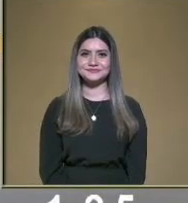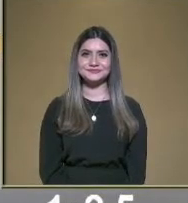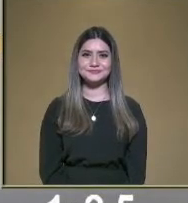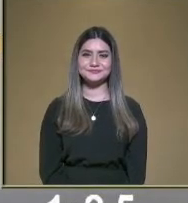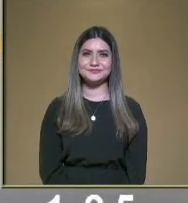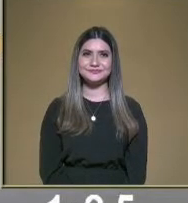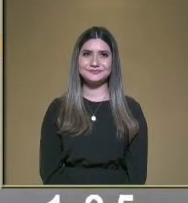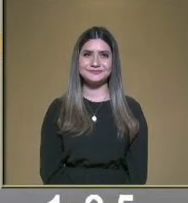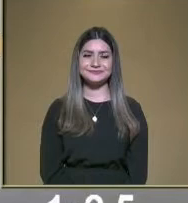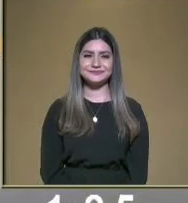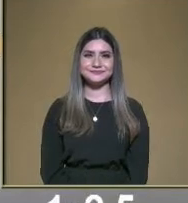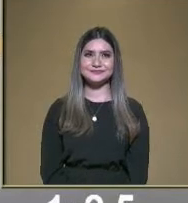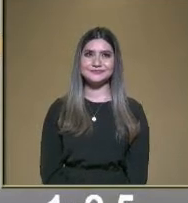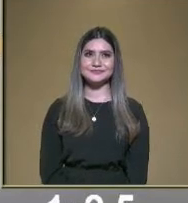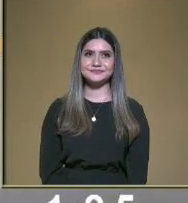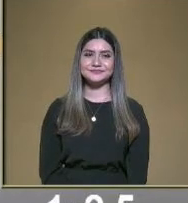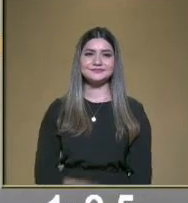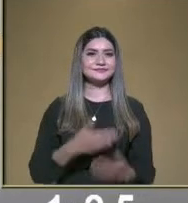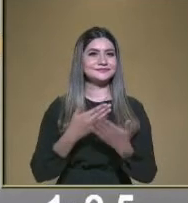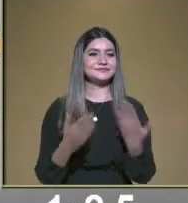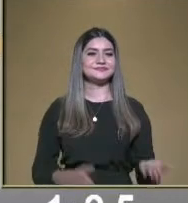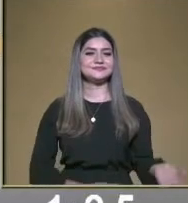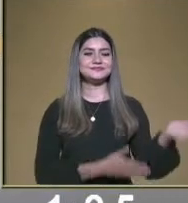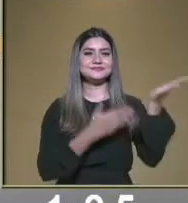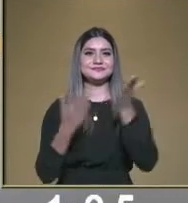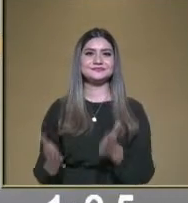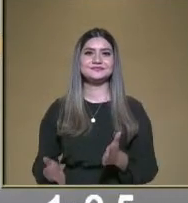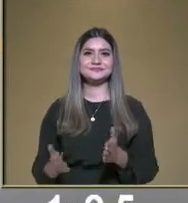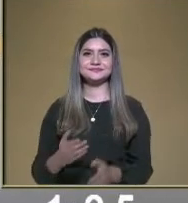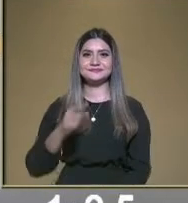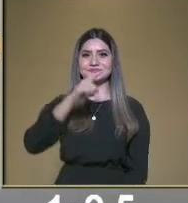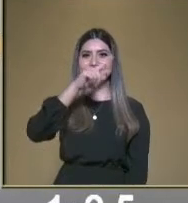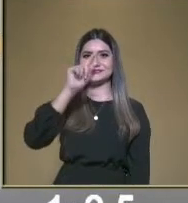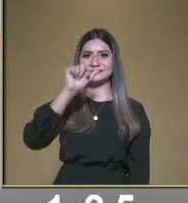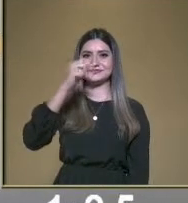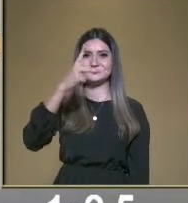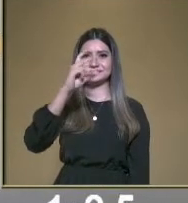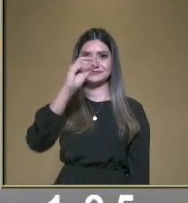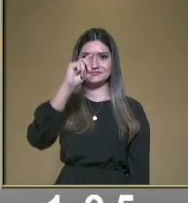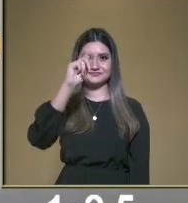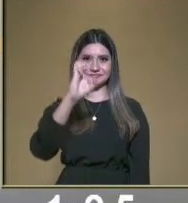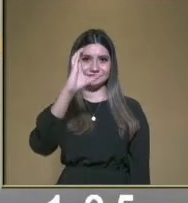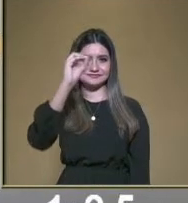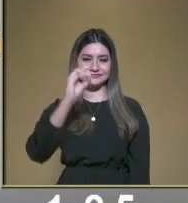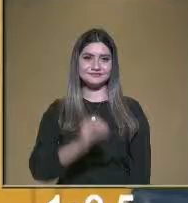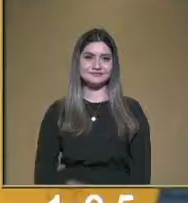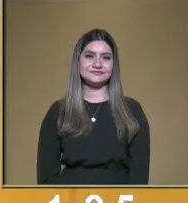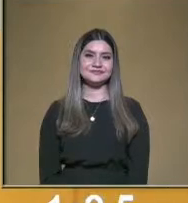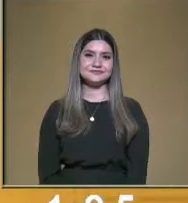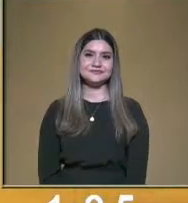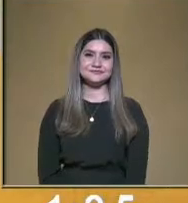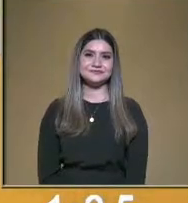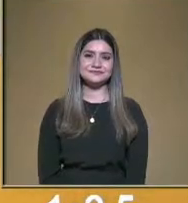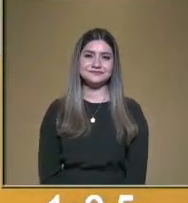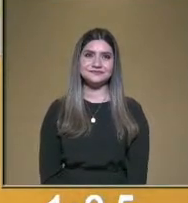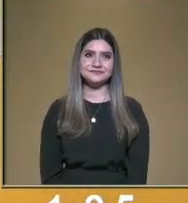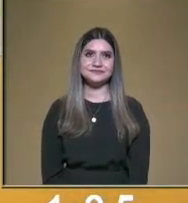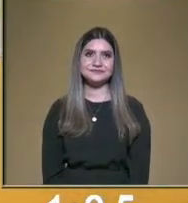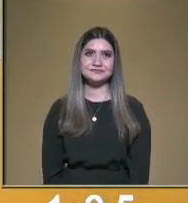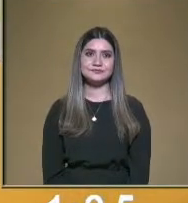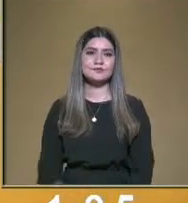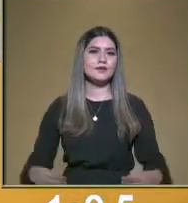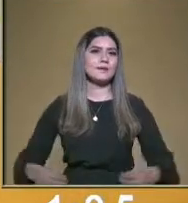Muy bien, vamos con Zapoteco. Zapoteco, maestro. Zapoteco. A ver. El estado de Oaxaca y también viven